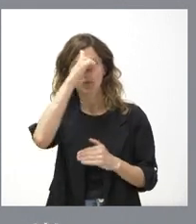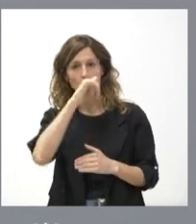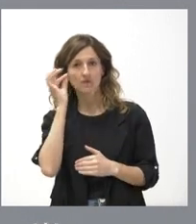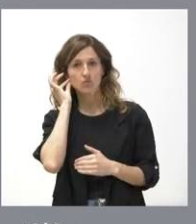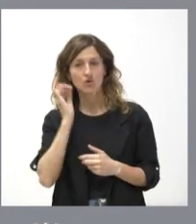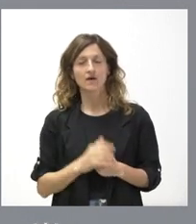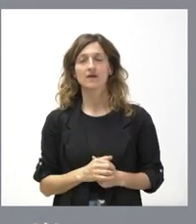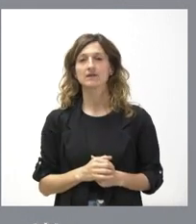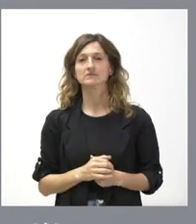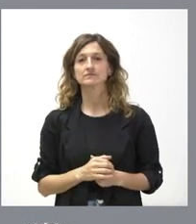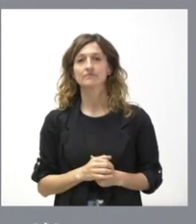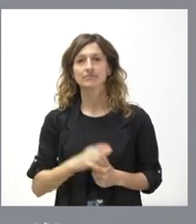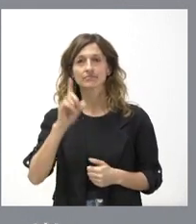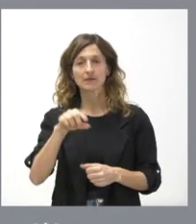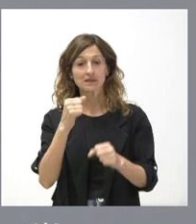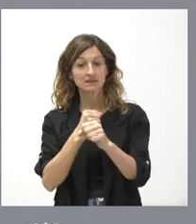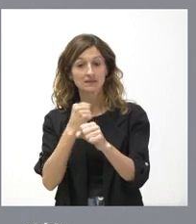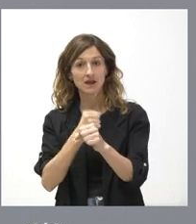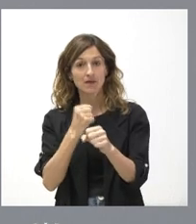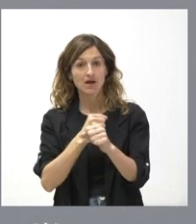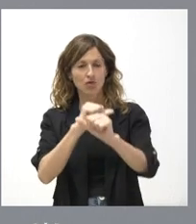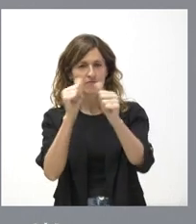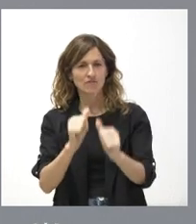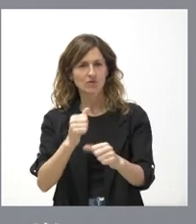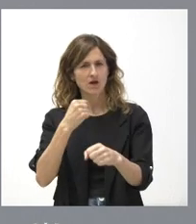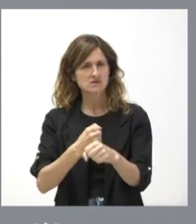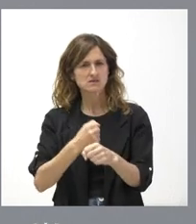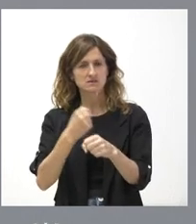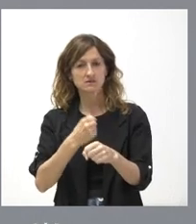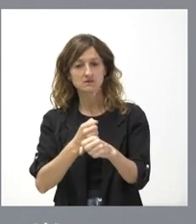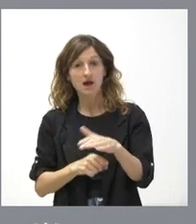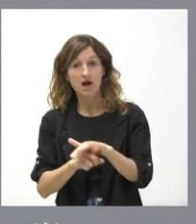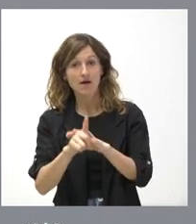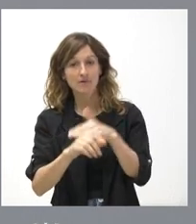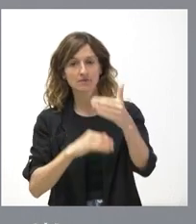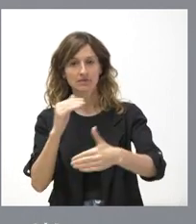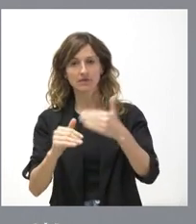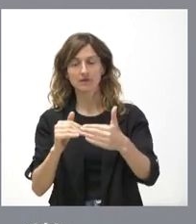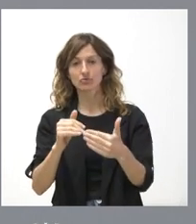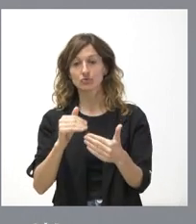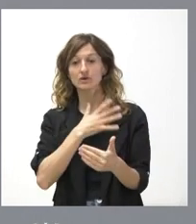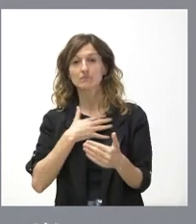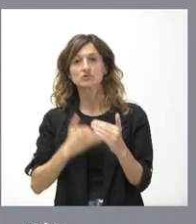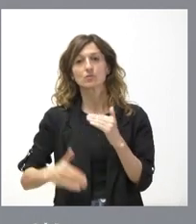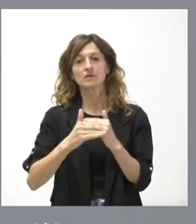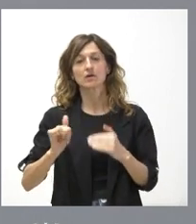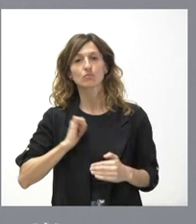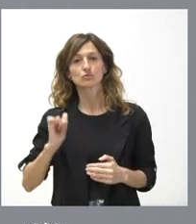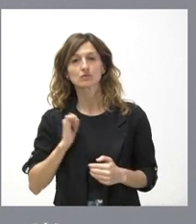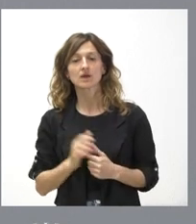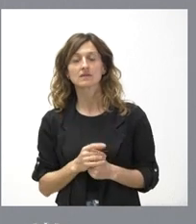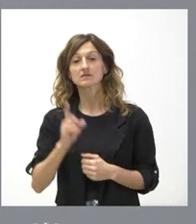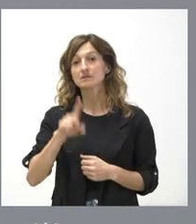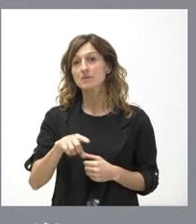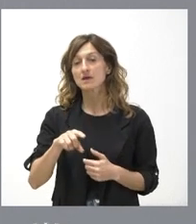y hombres. Hemos trabajado en este ámbito de una forma muy intensa. Hemos seguido avanzando en favor de la igualdad de oportunidades, en